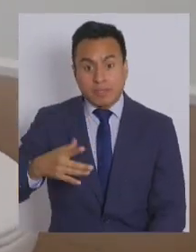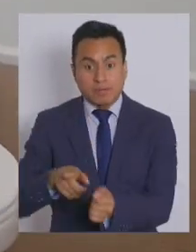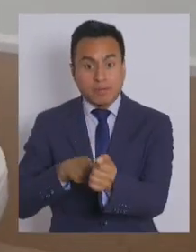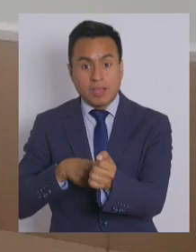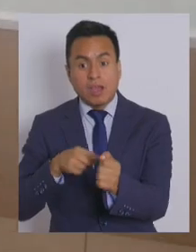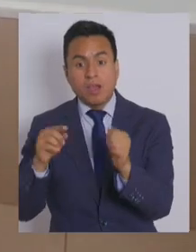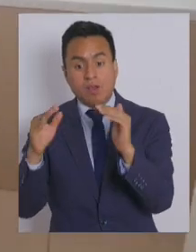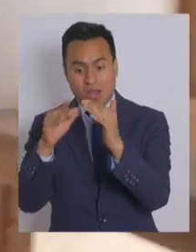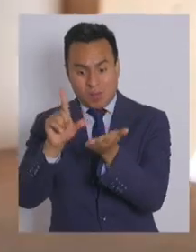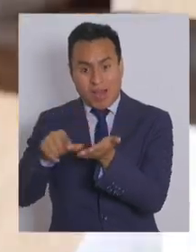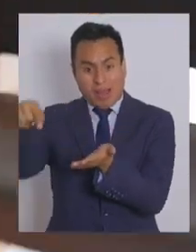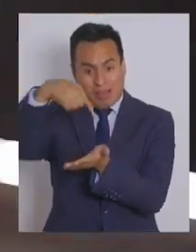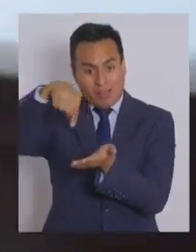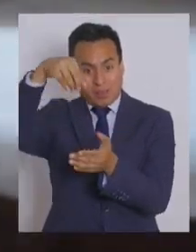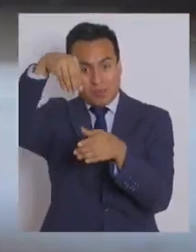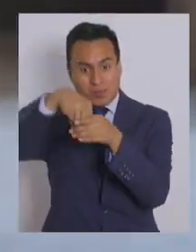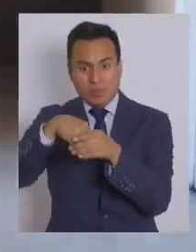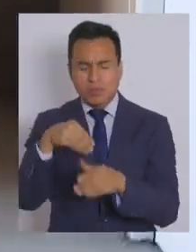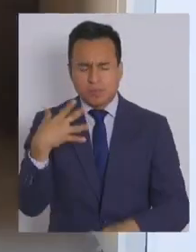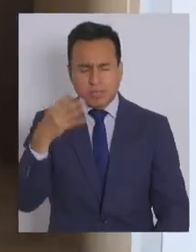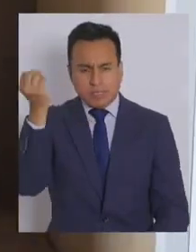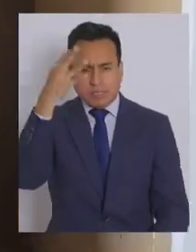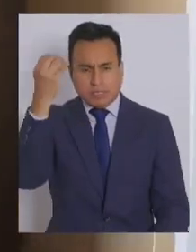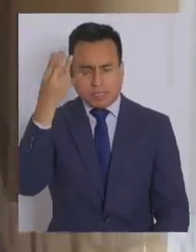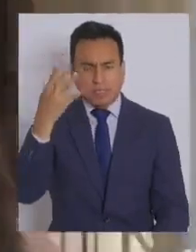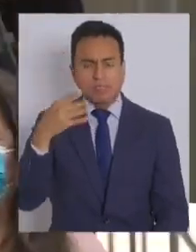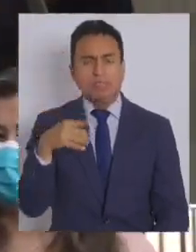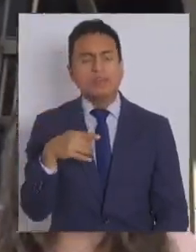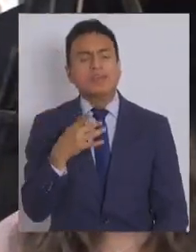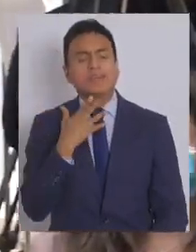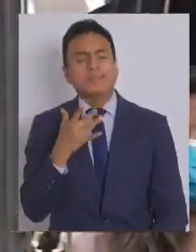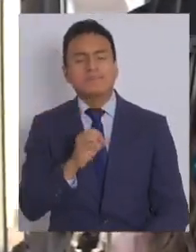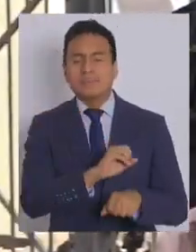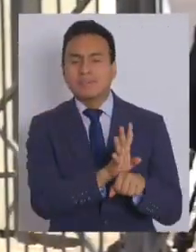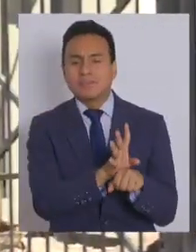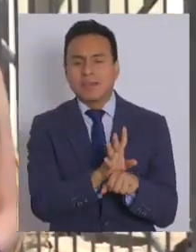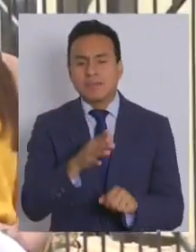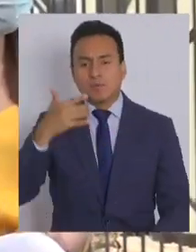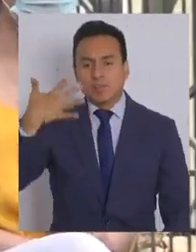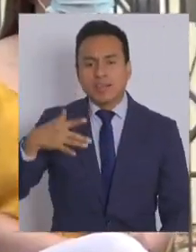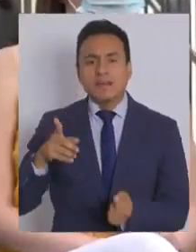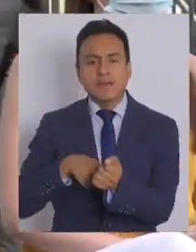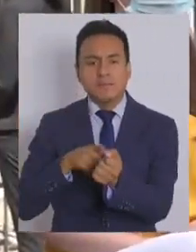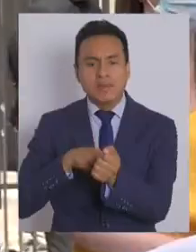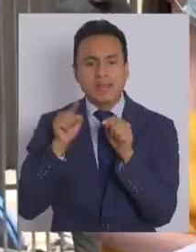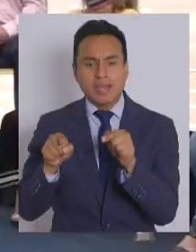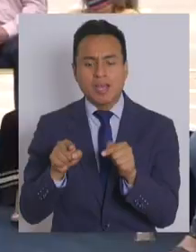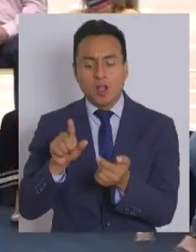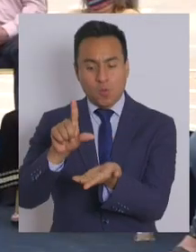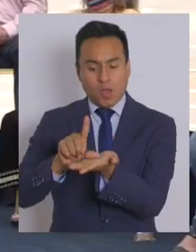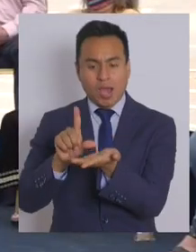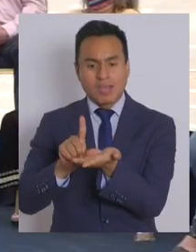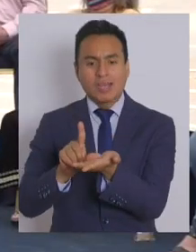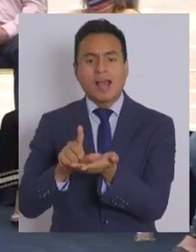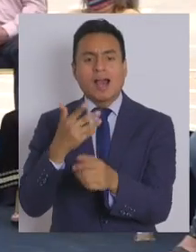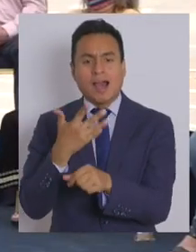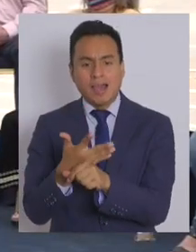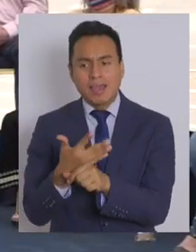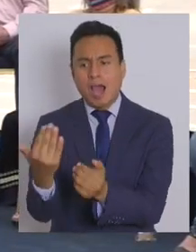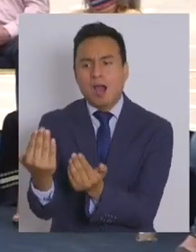y la familia. Tal vez una de las lecciones que hemos aprendido durante esta pandemia es la importancia de la familia. Es ahí el lugar donde encontramos